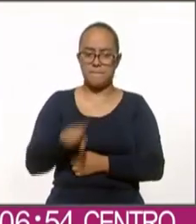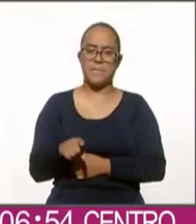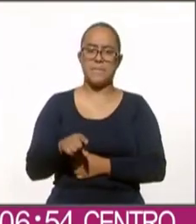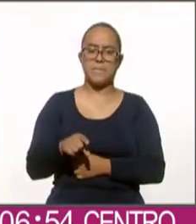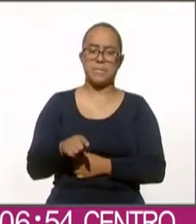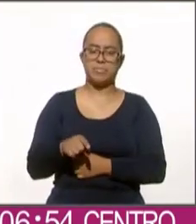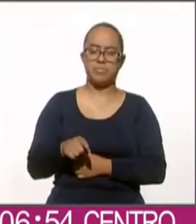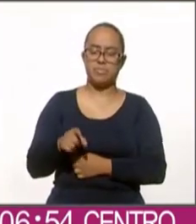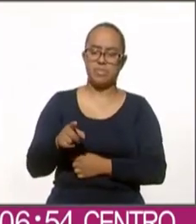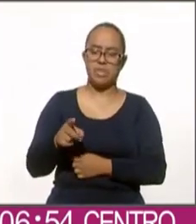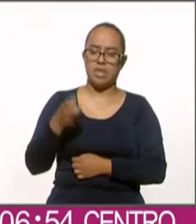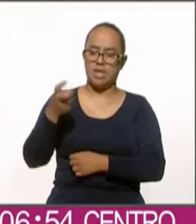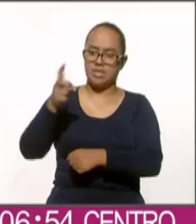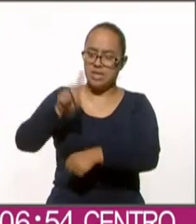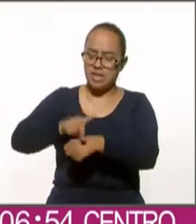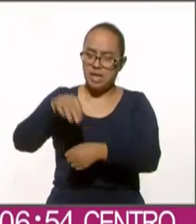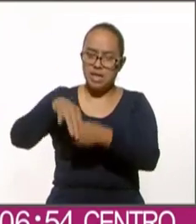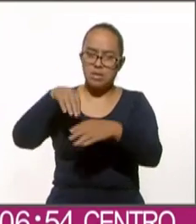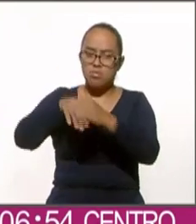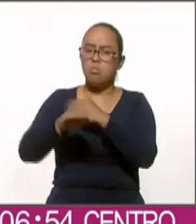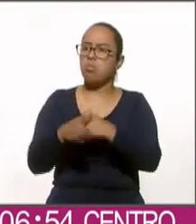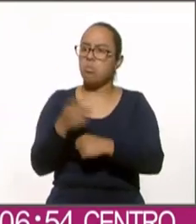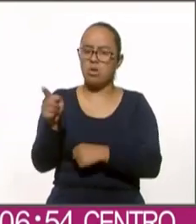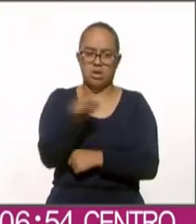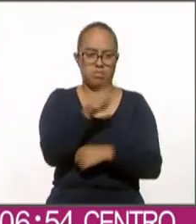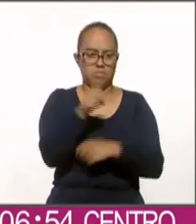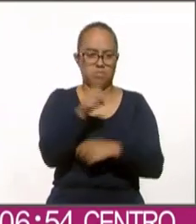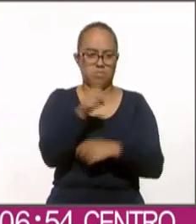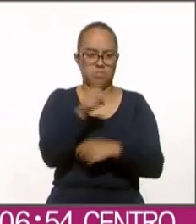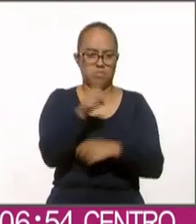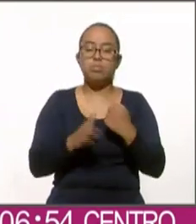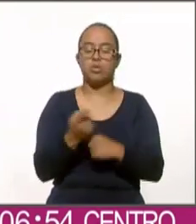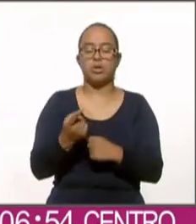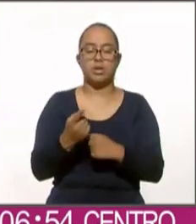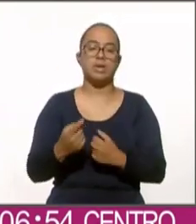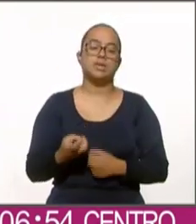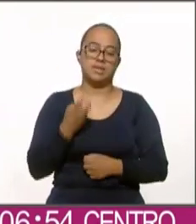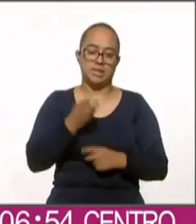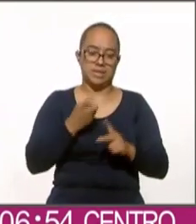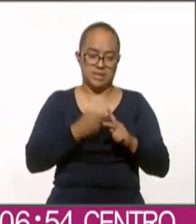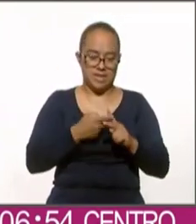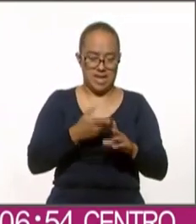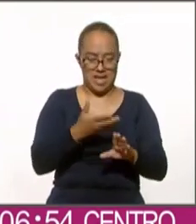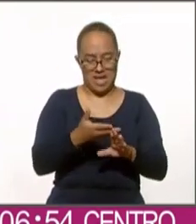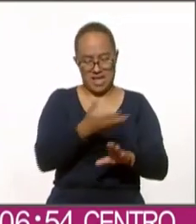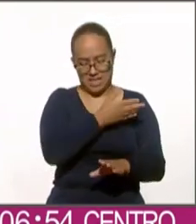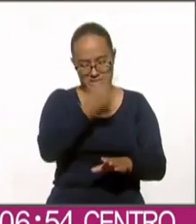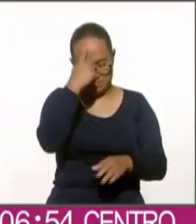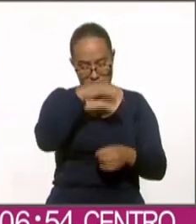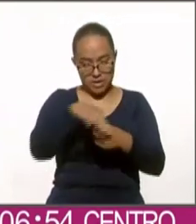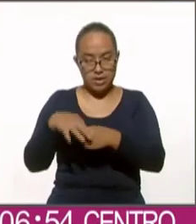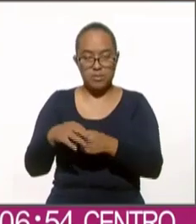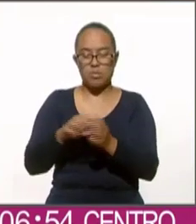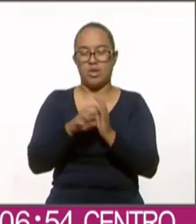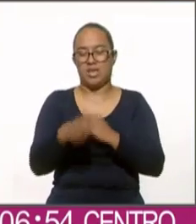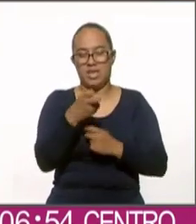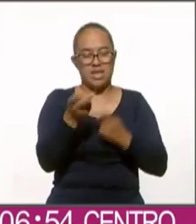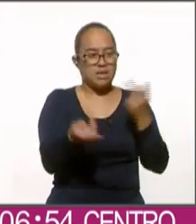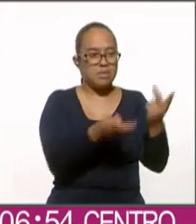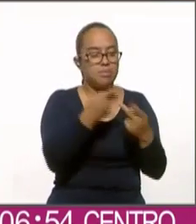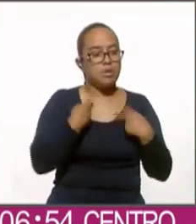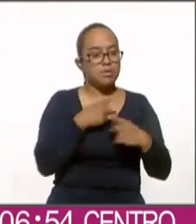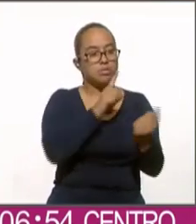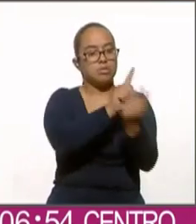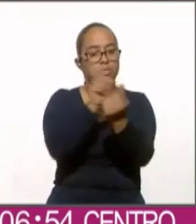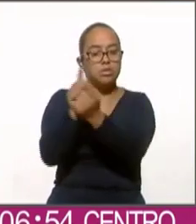día de la elección o lo que sucede? pues es que básicamente una medición preelectoral como estas que se hicieron van